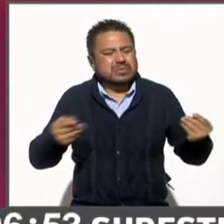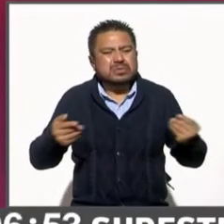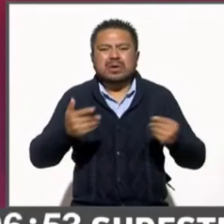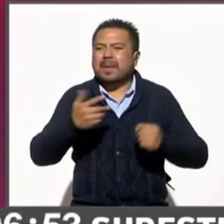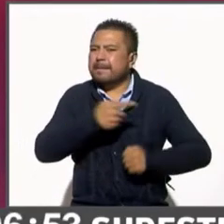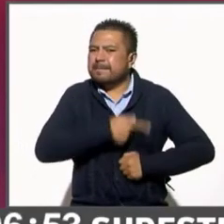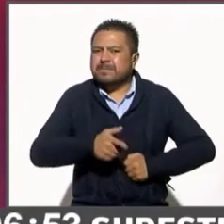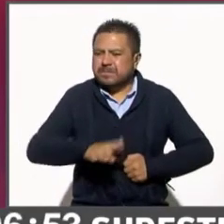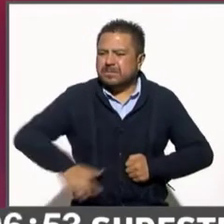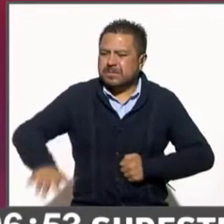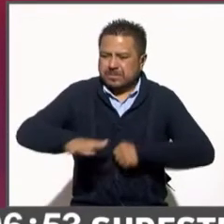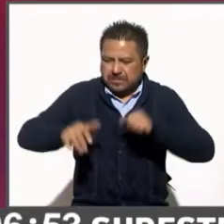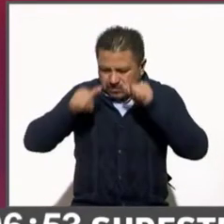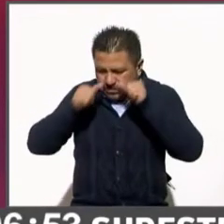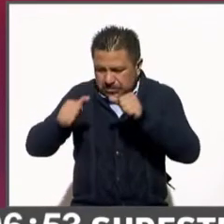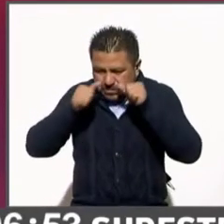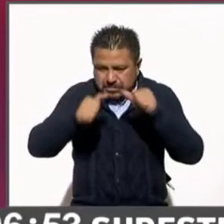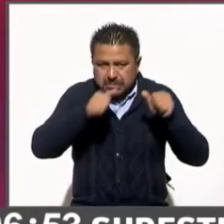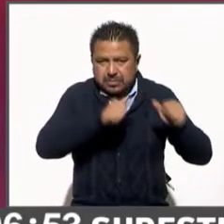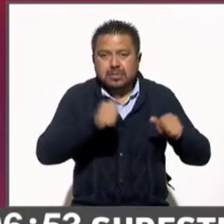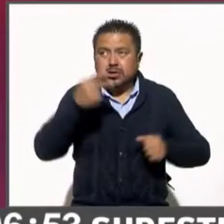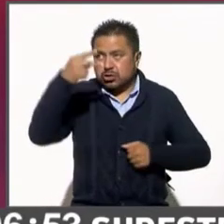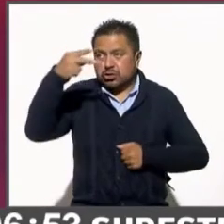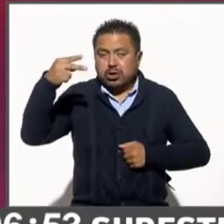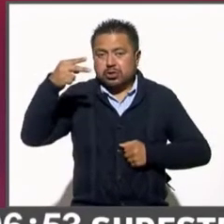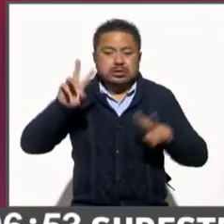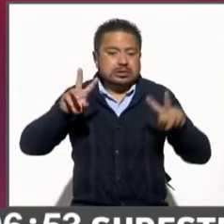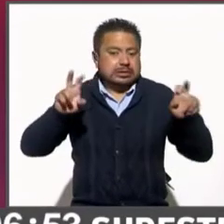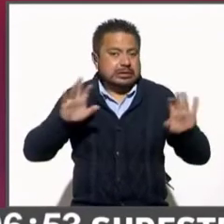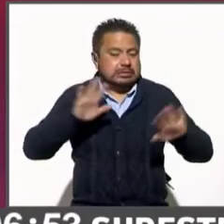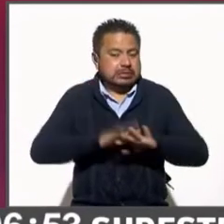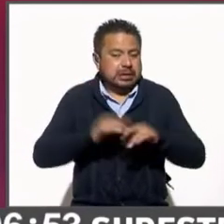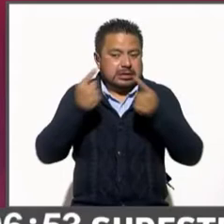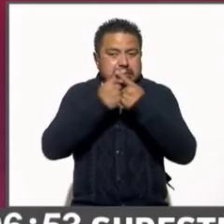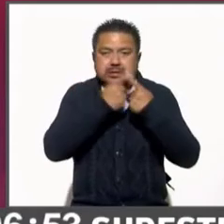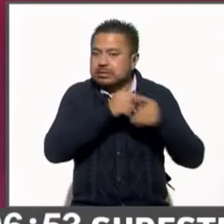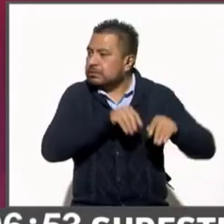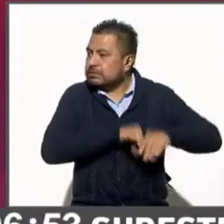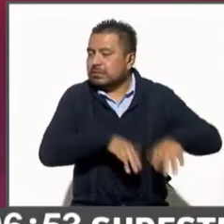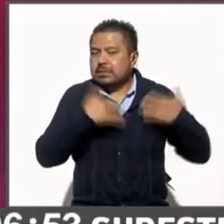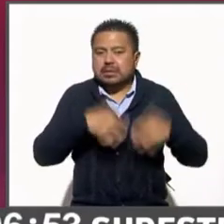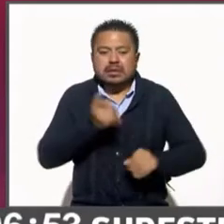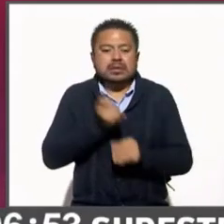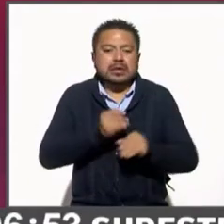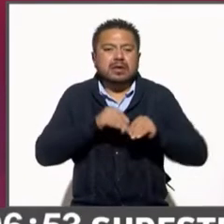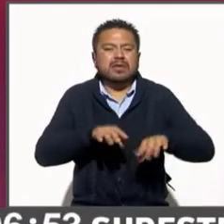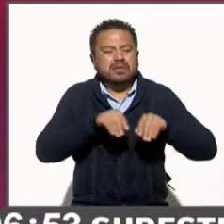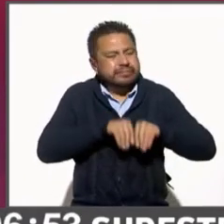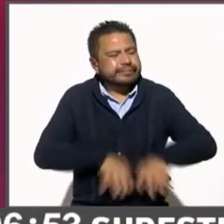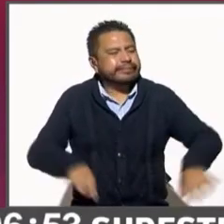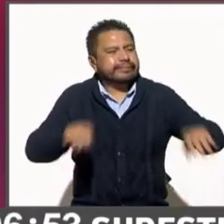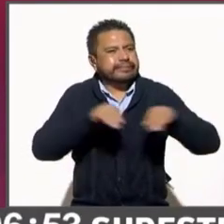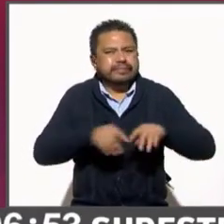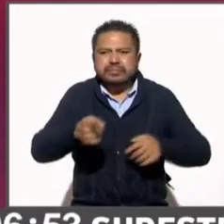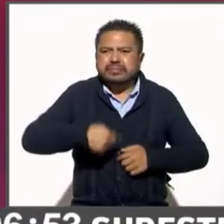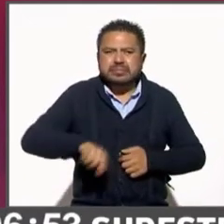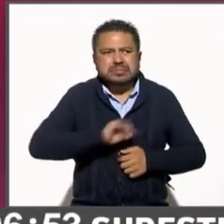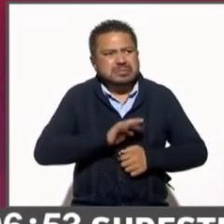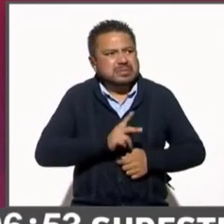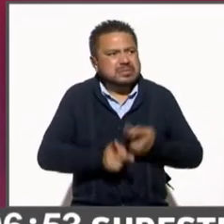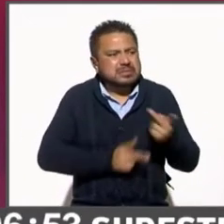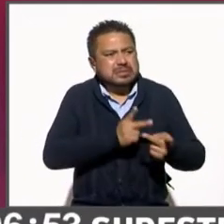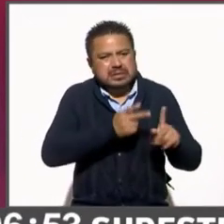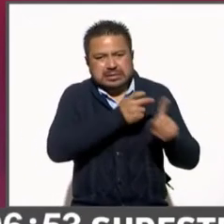Creo que ambos temas han sido polémicos. habido datos publicados que cuestionarían esta percepción, pero finalmente